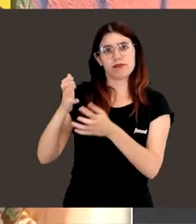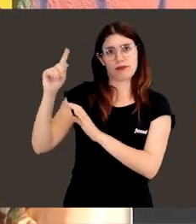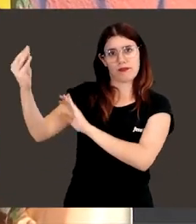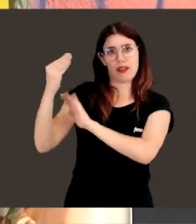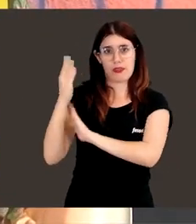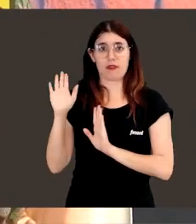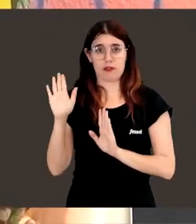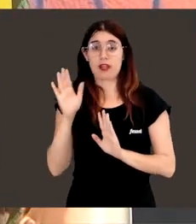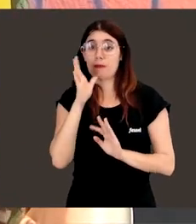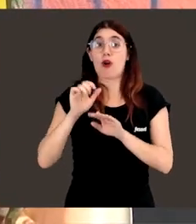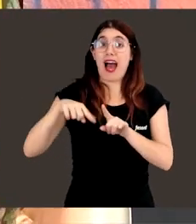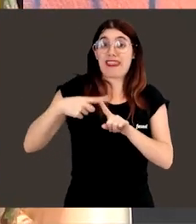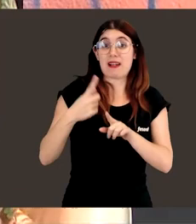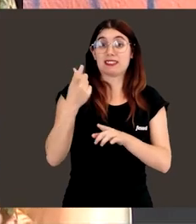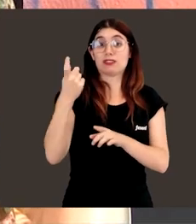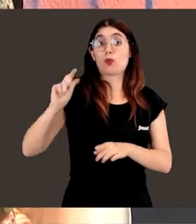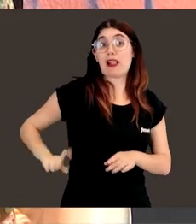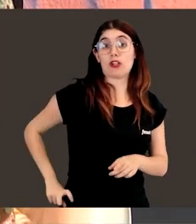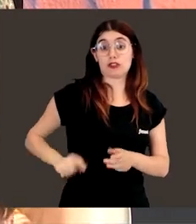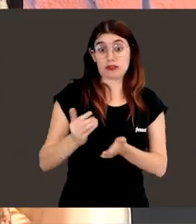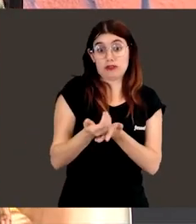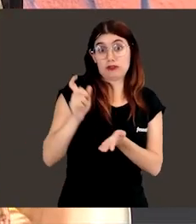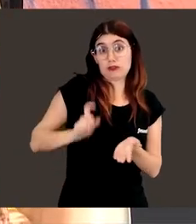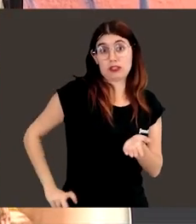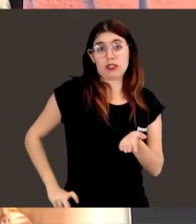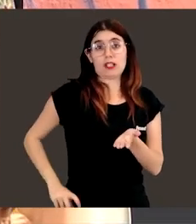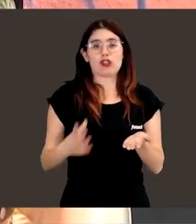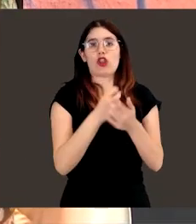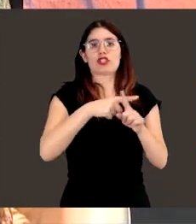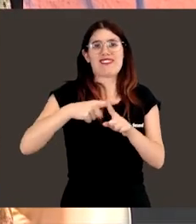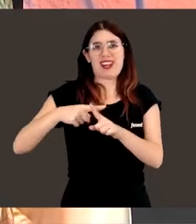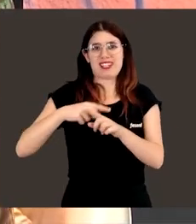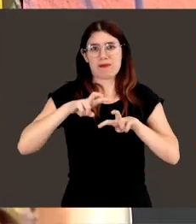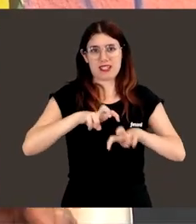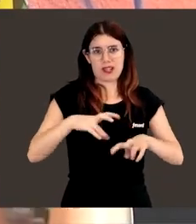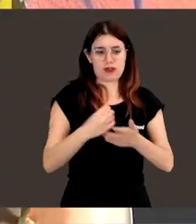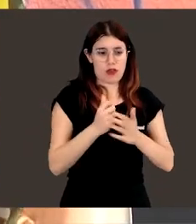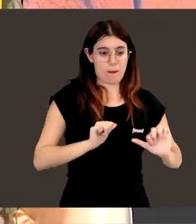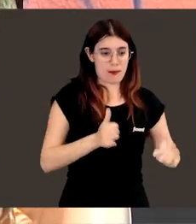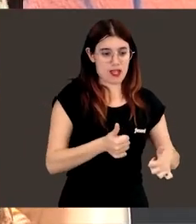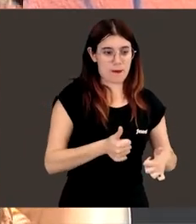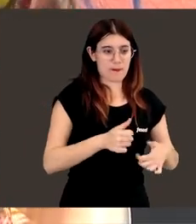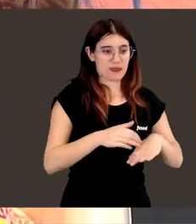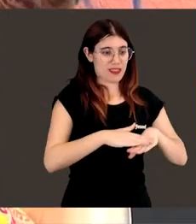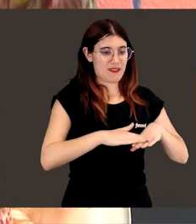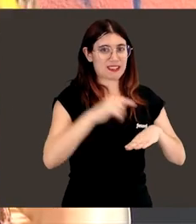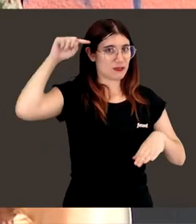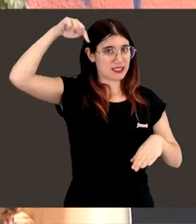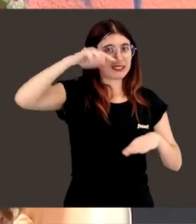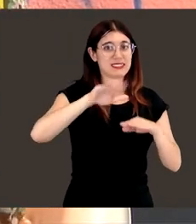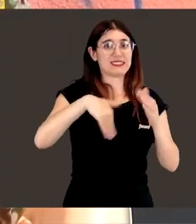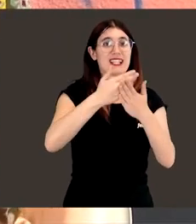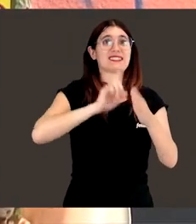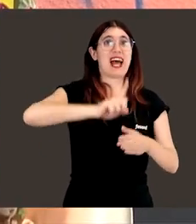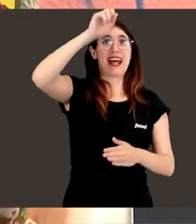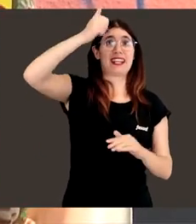Eso sin contar que los sueldos en general, en todos los niveles de la investigación, desde que empiezas a hacer una tesis doctoral hasta arriba del